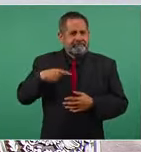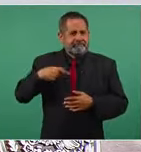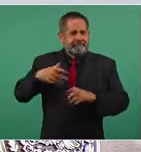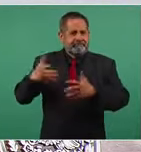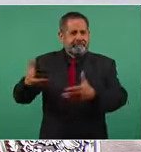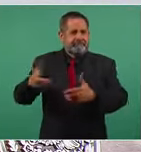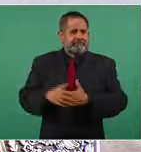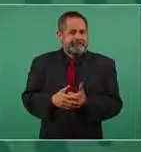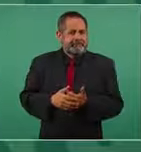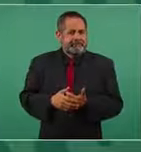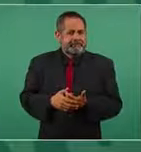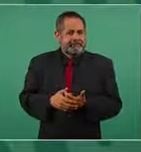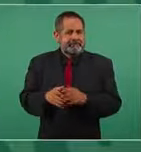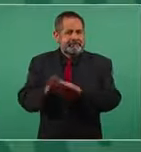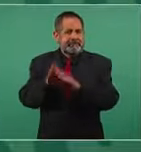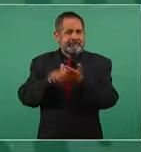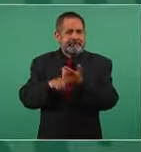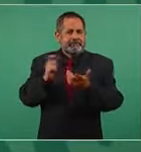y además